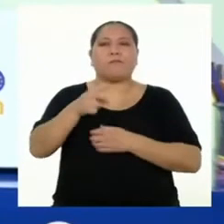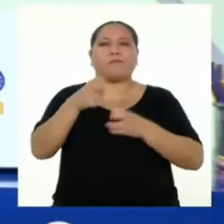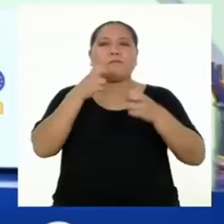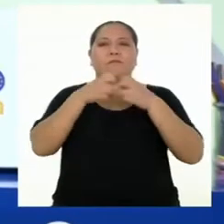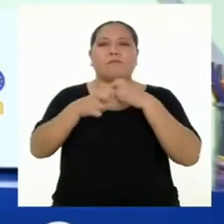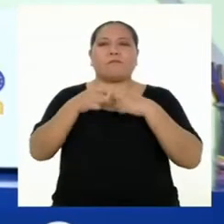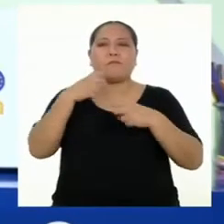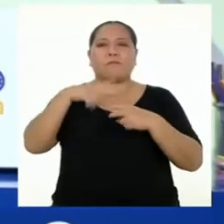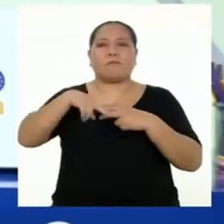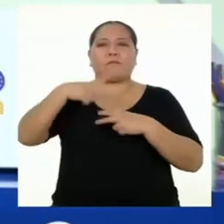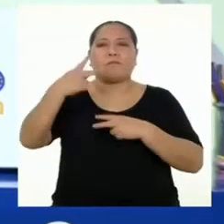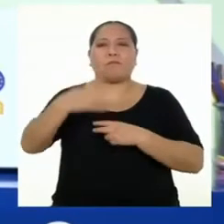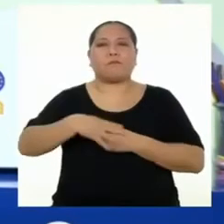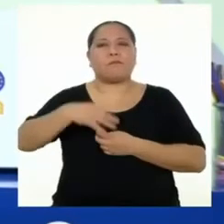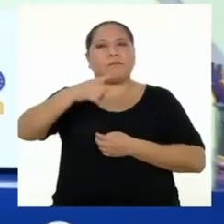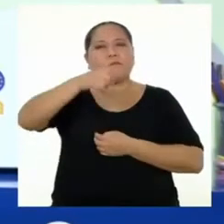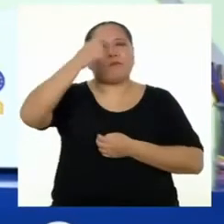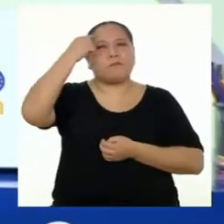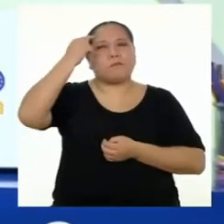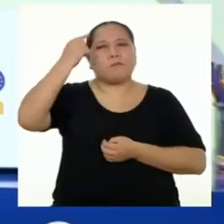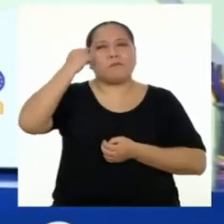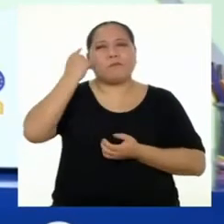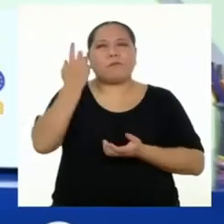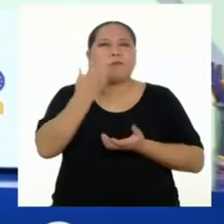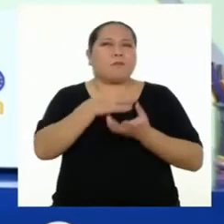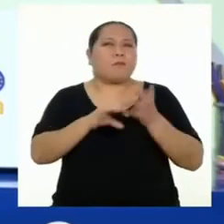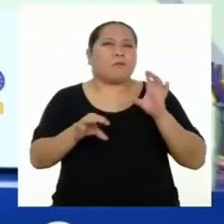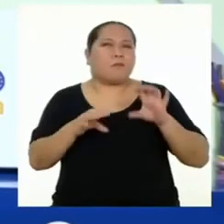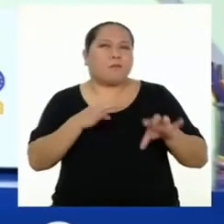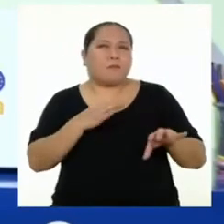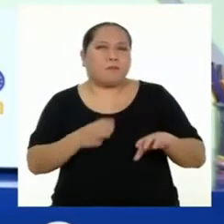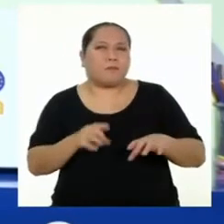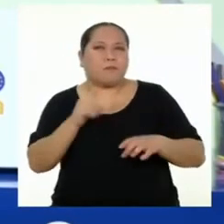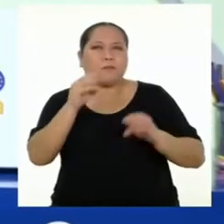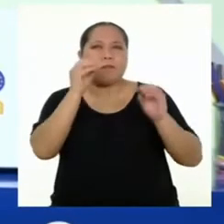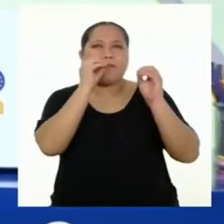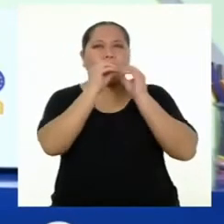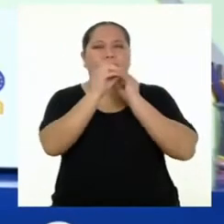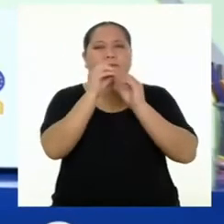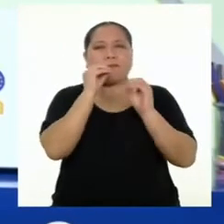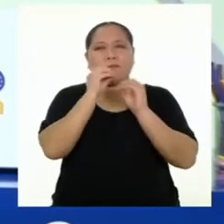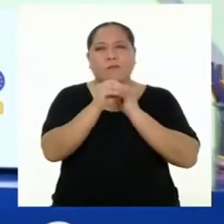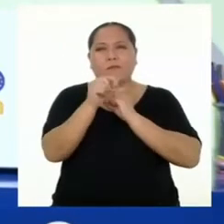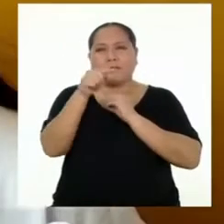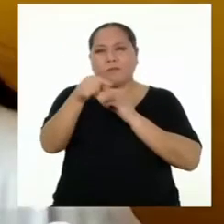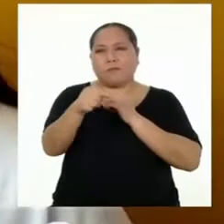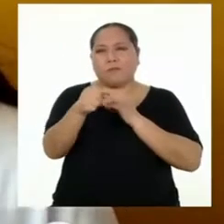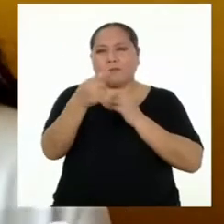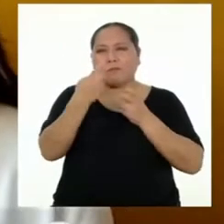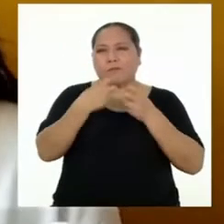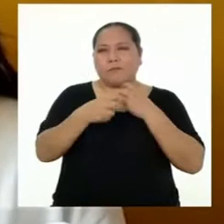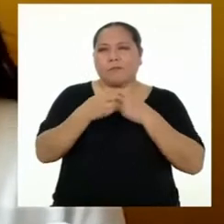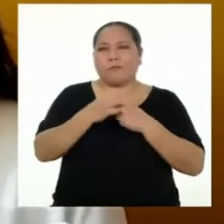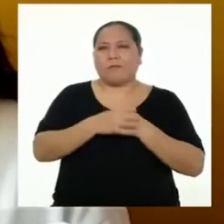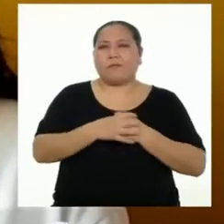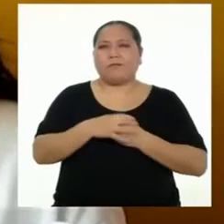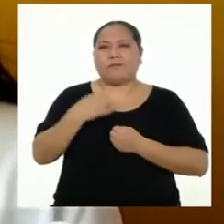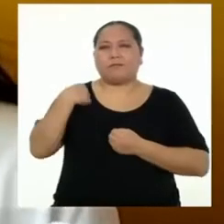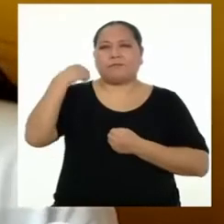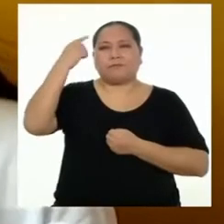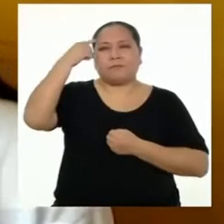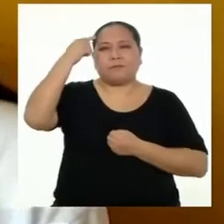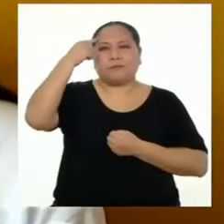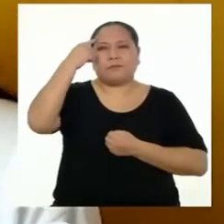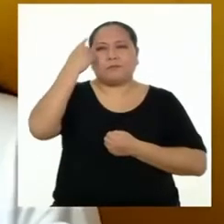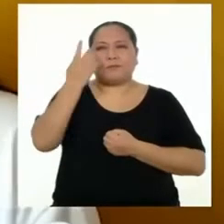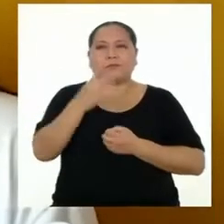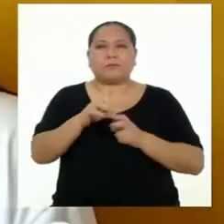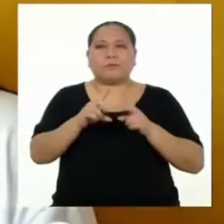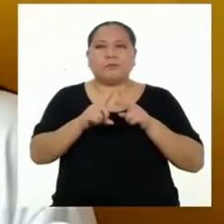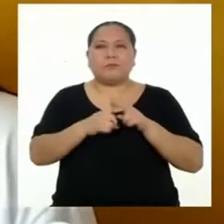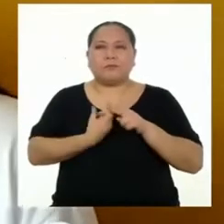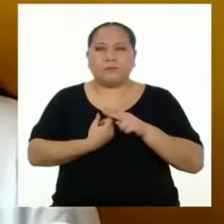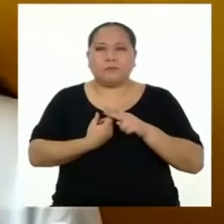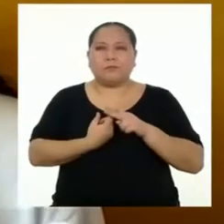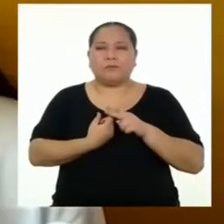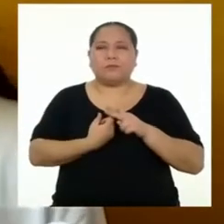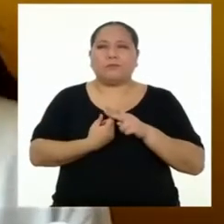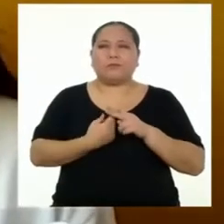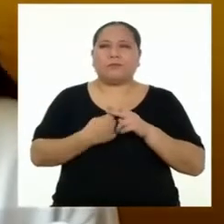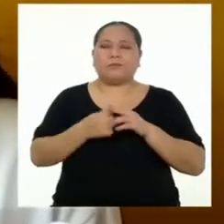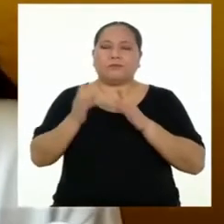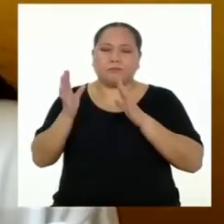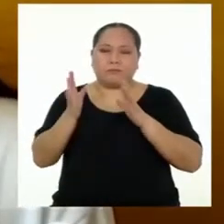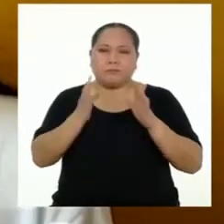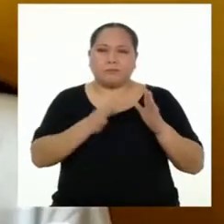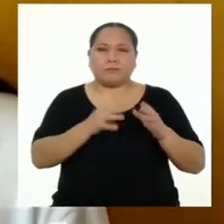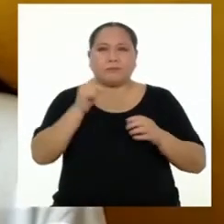los vecinos. ¿Qué creen que podrían hacer para resolver el conflicto que se ha presentado? Creo que debemos empezar desde el origen del problema.